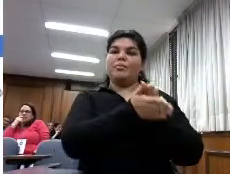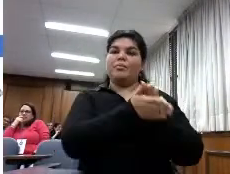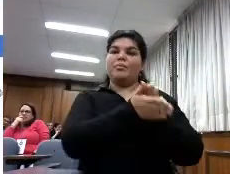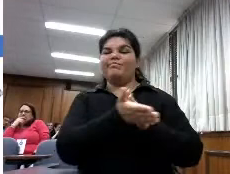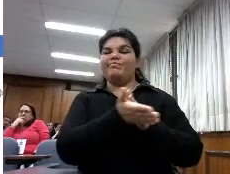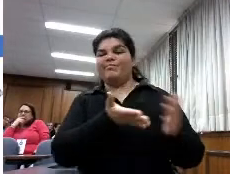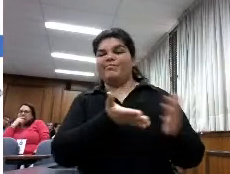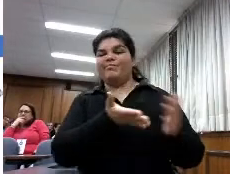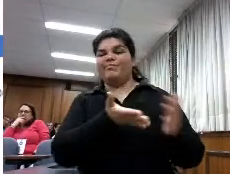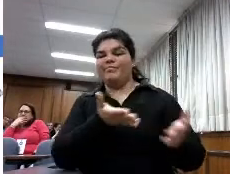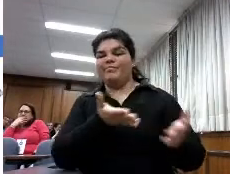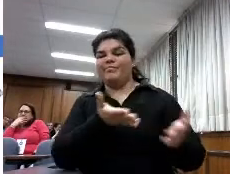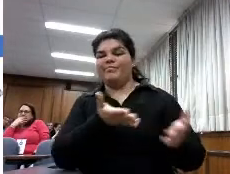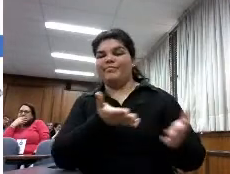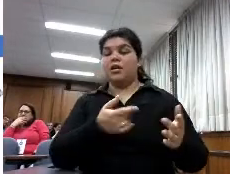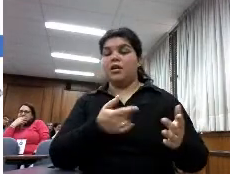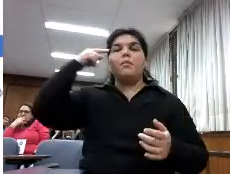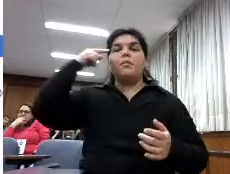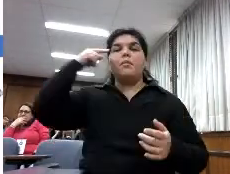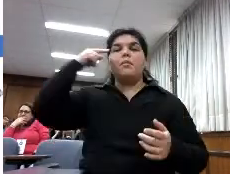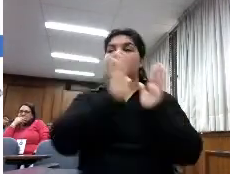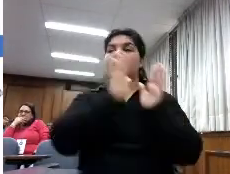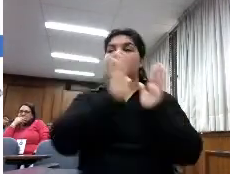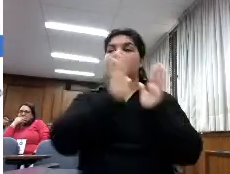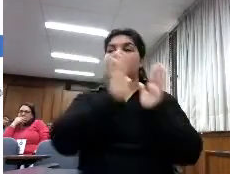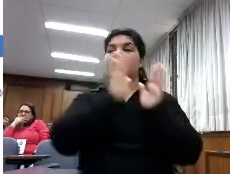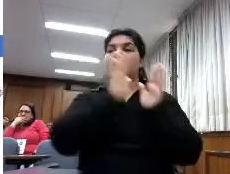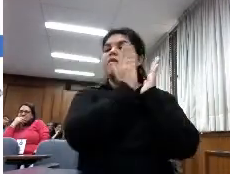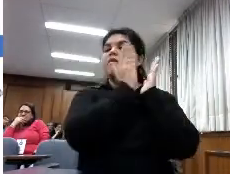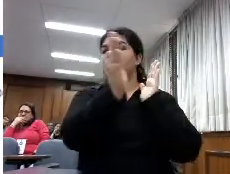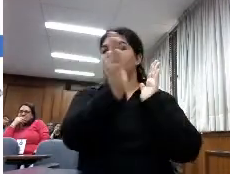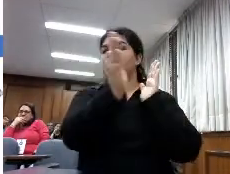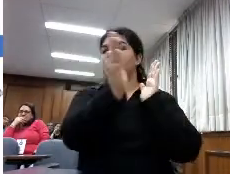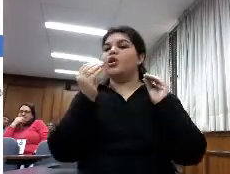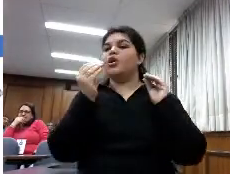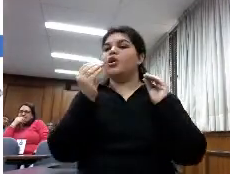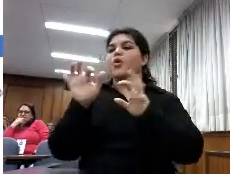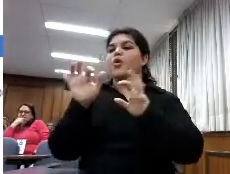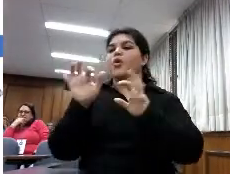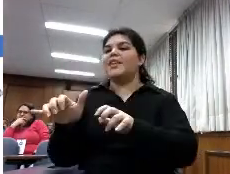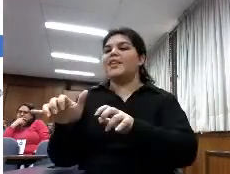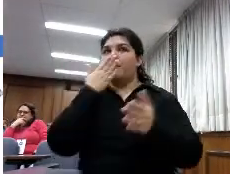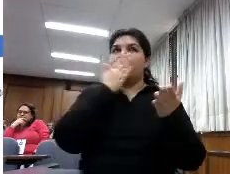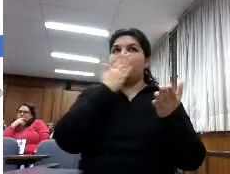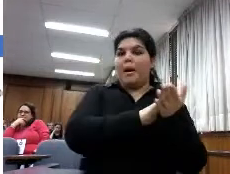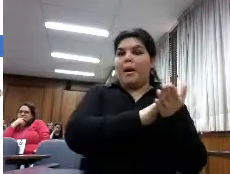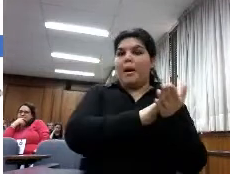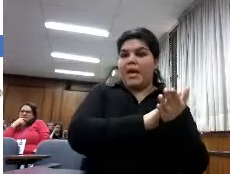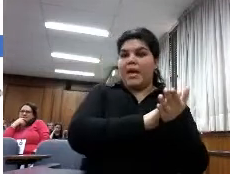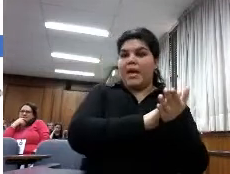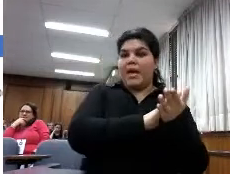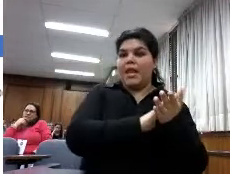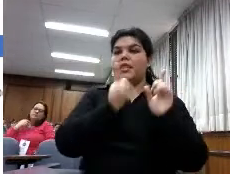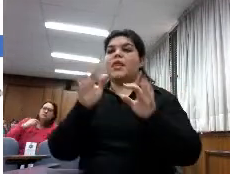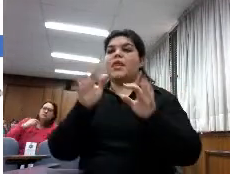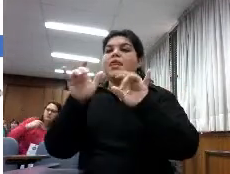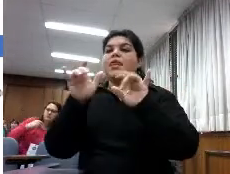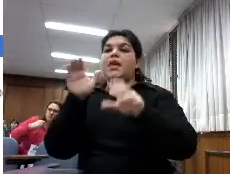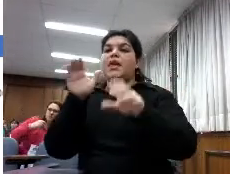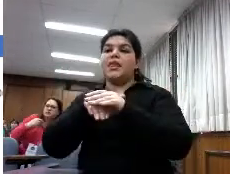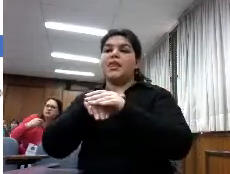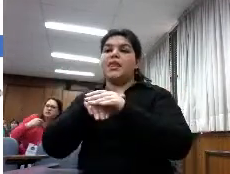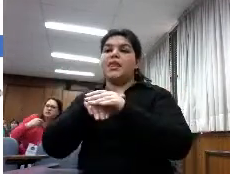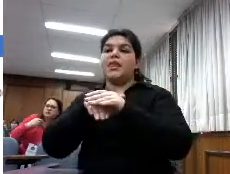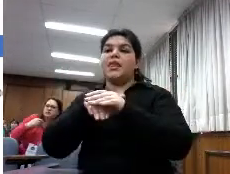una biblioteca que tenemos libros digitales tenemos la versión papel tenemos la versión digital la gente considera